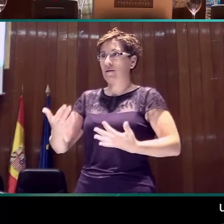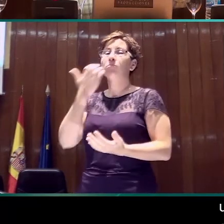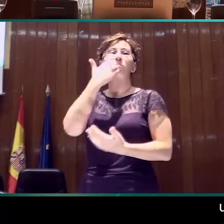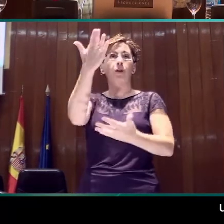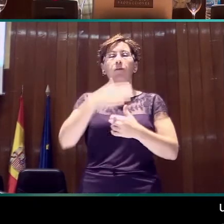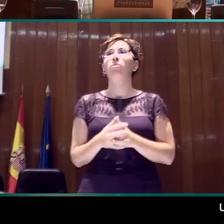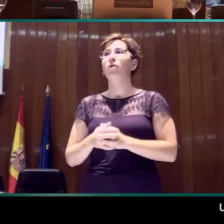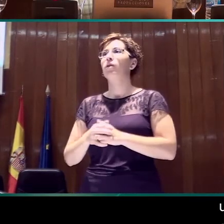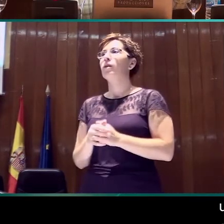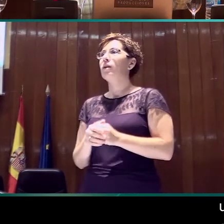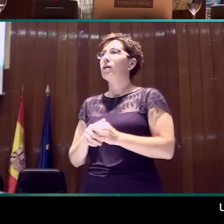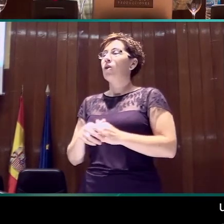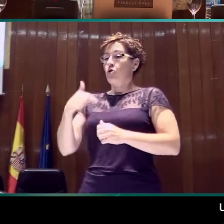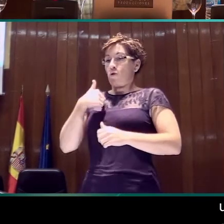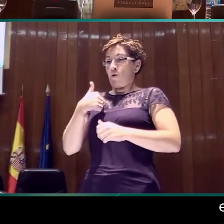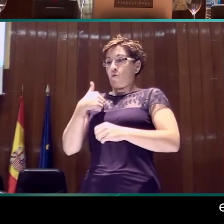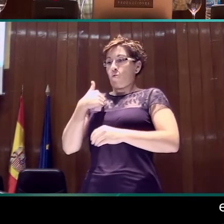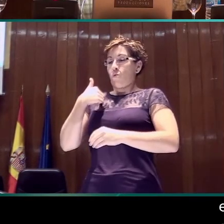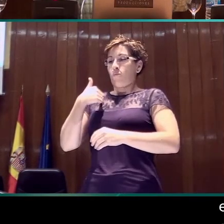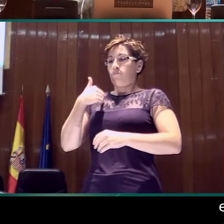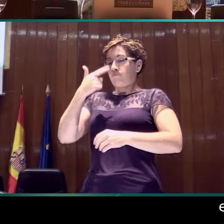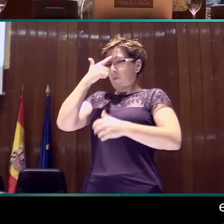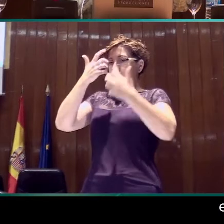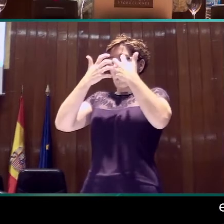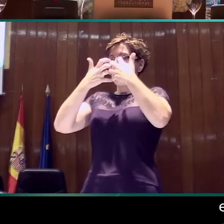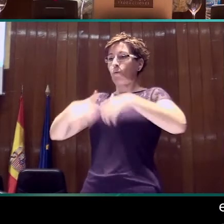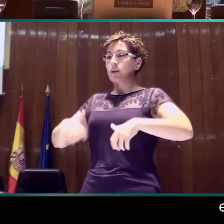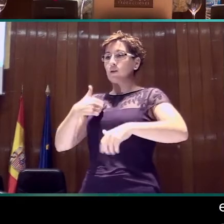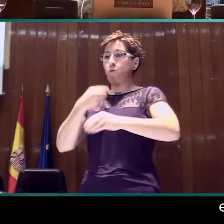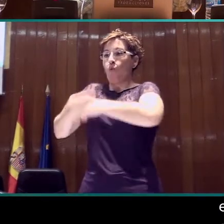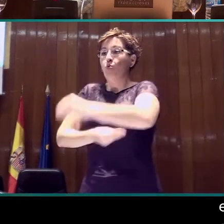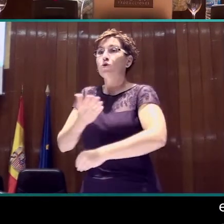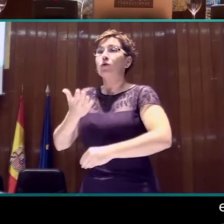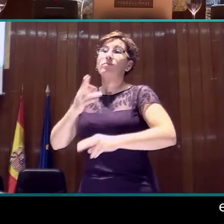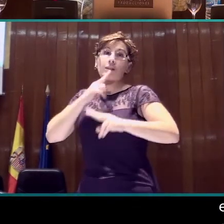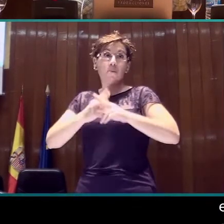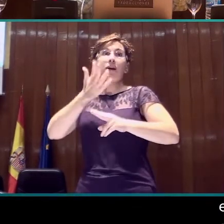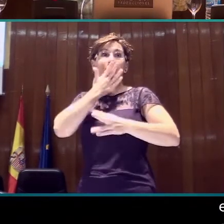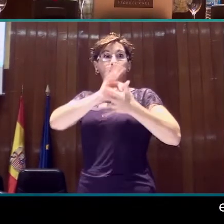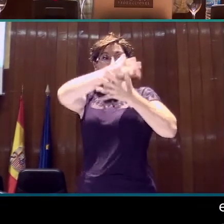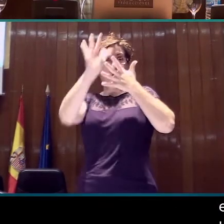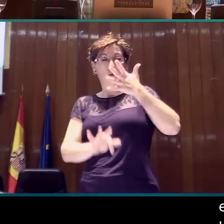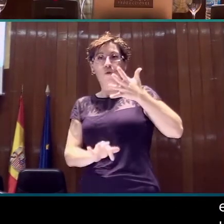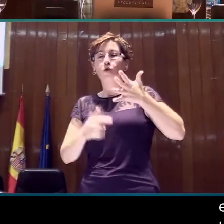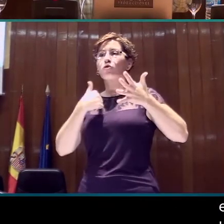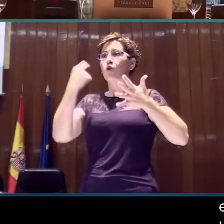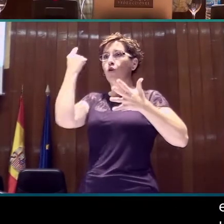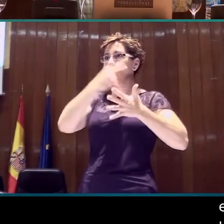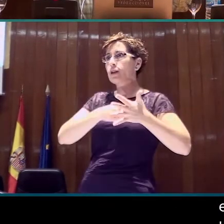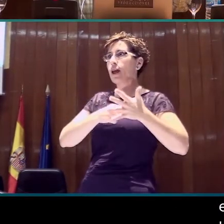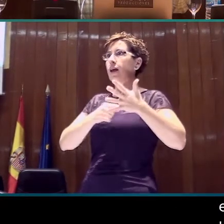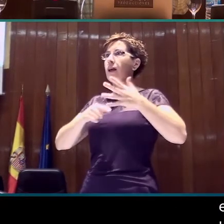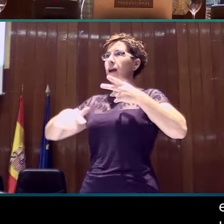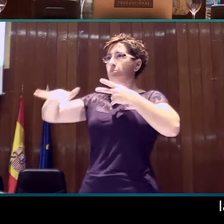signo lista sé o conceptualizo que mi hermano está en este lugar, está en el espacio físico, pero es un espacio mental porque yo lo